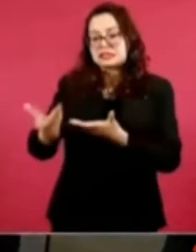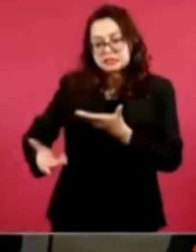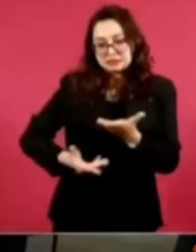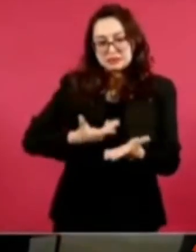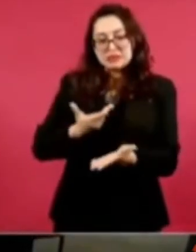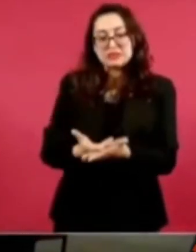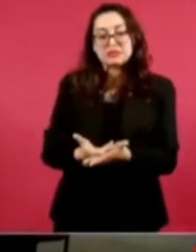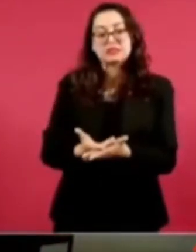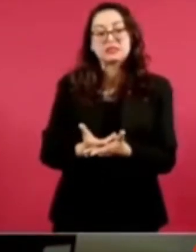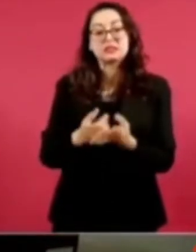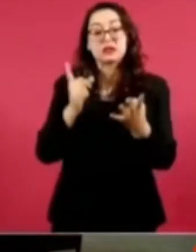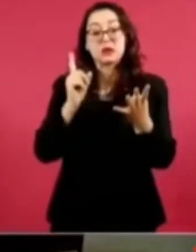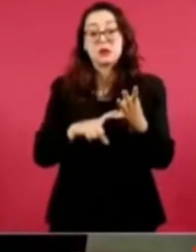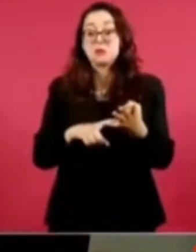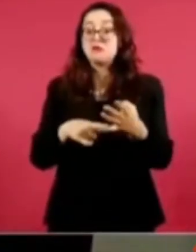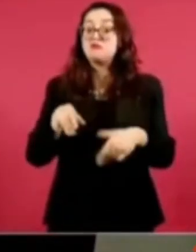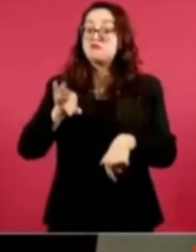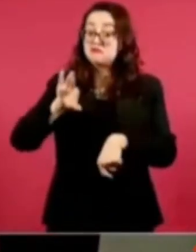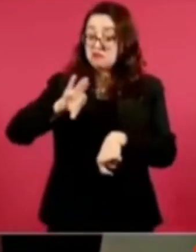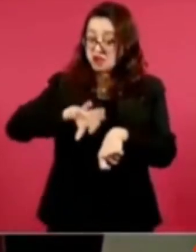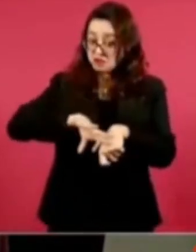bueno, hasta de medicina.